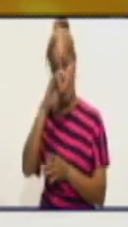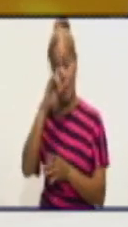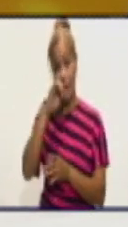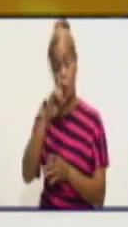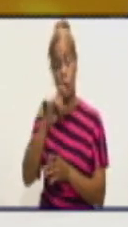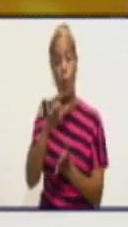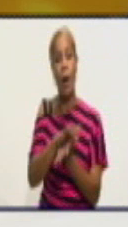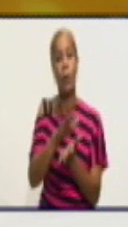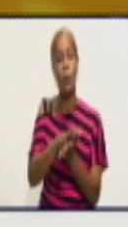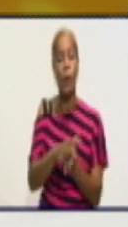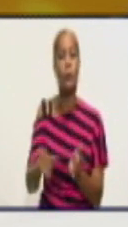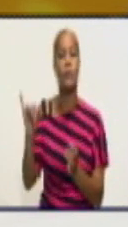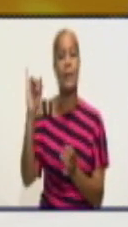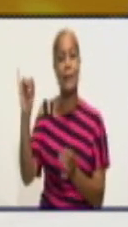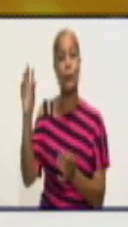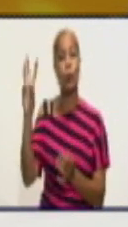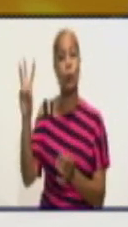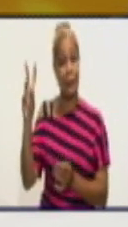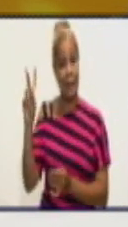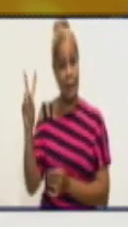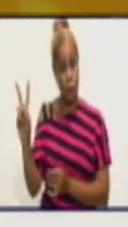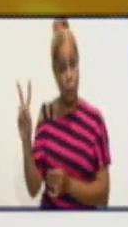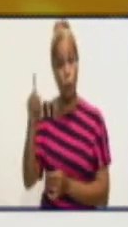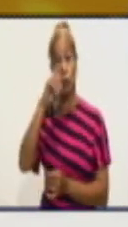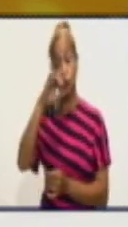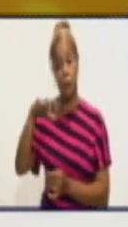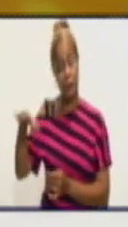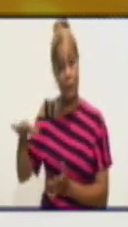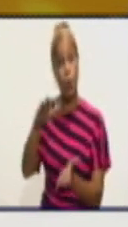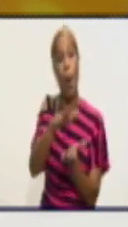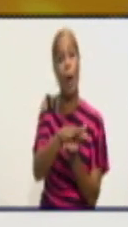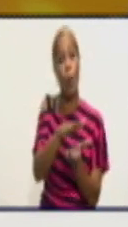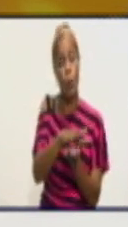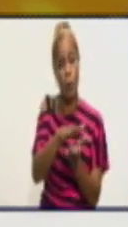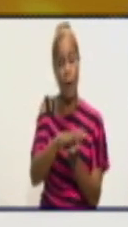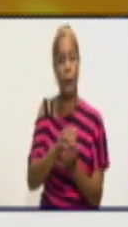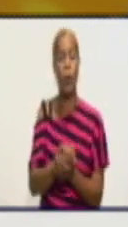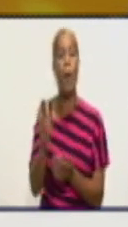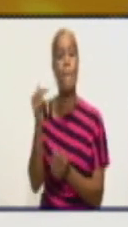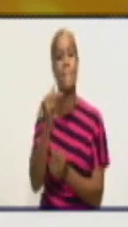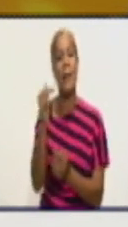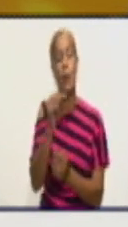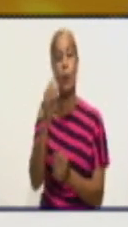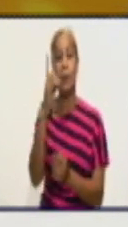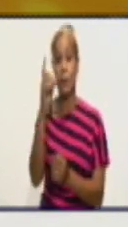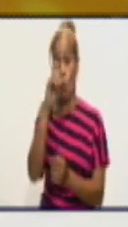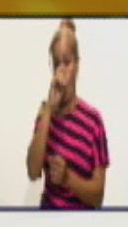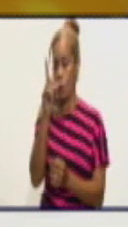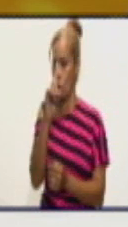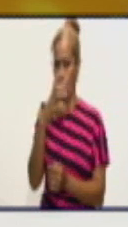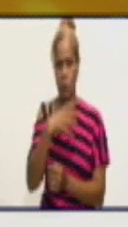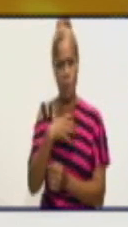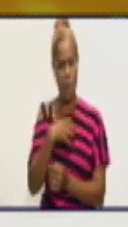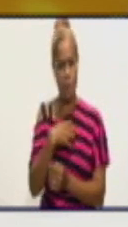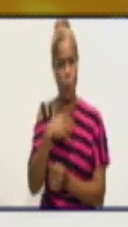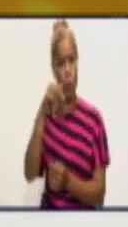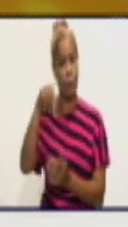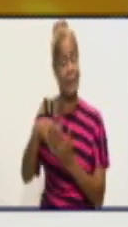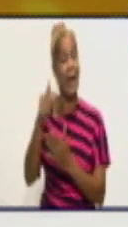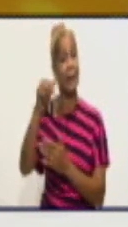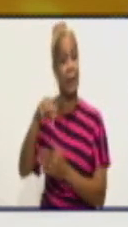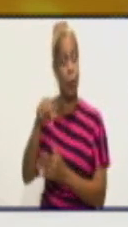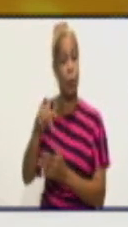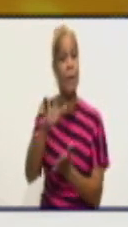632 casos. Tenemos hoy 23 activos. Menores de un año no tenemos ninguno en el día de hoy. Se